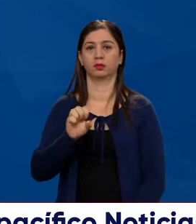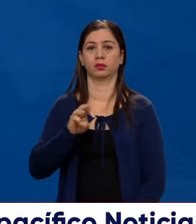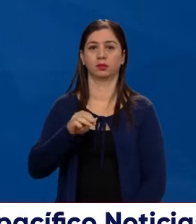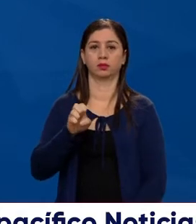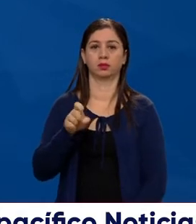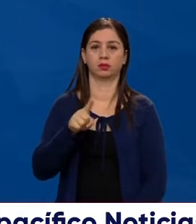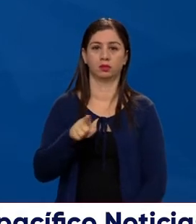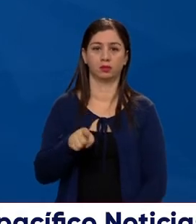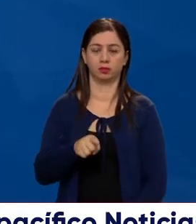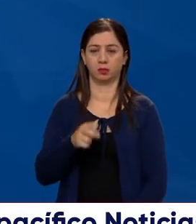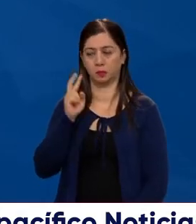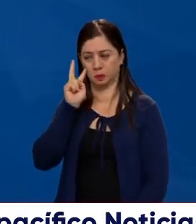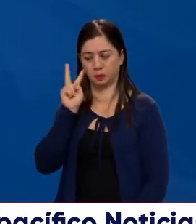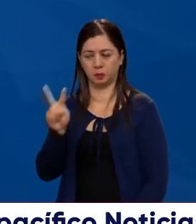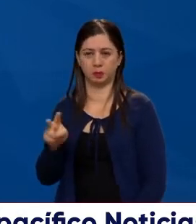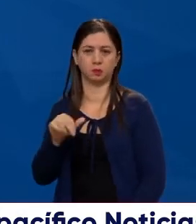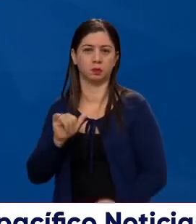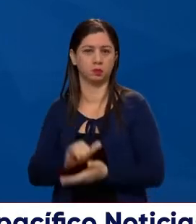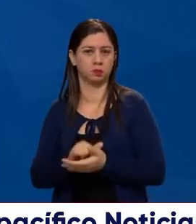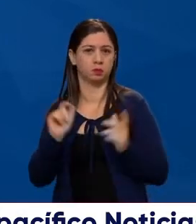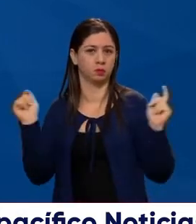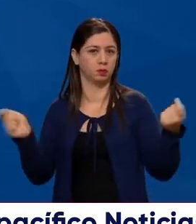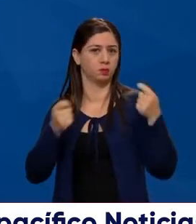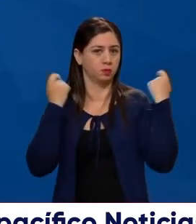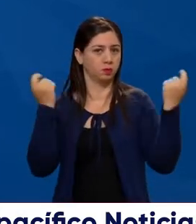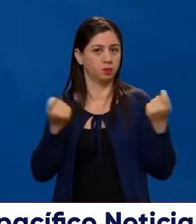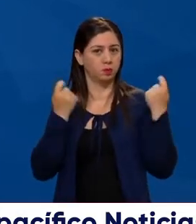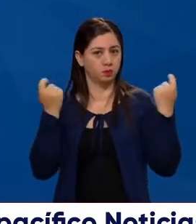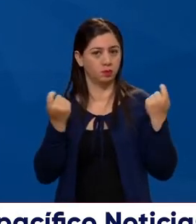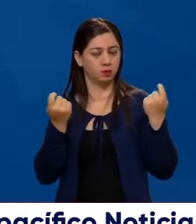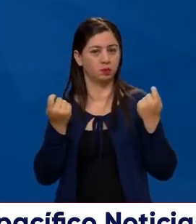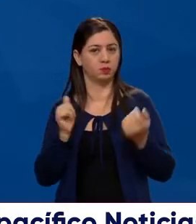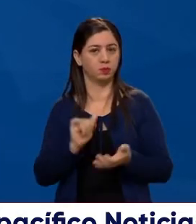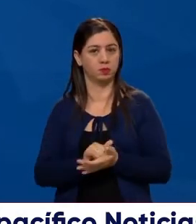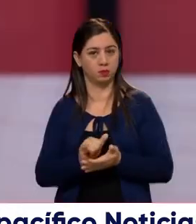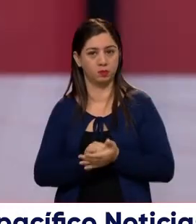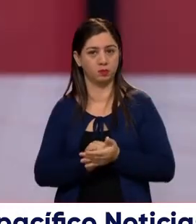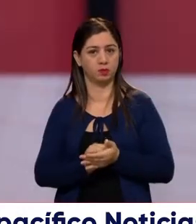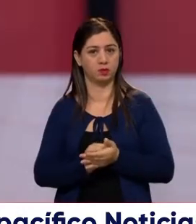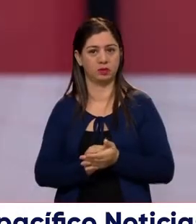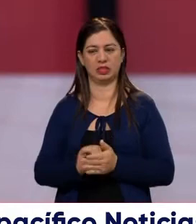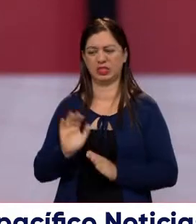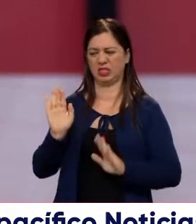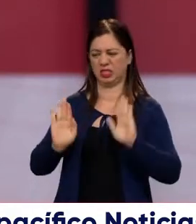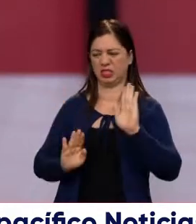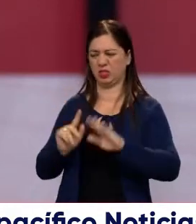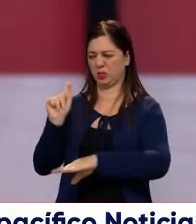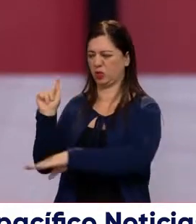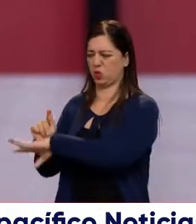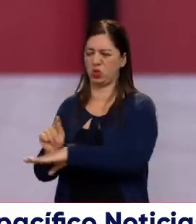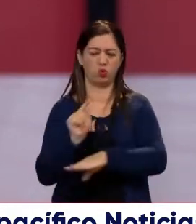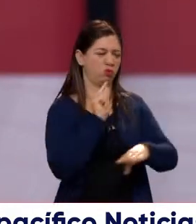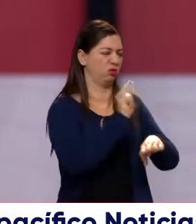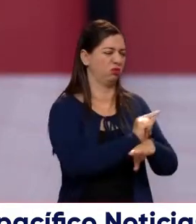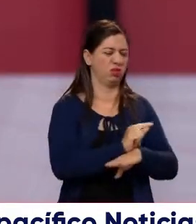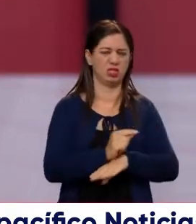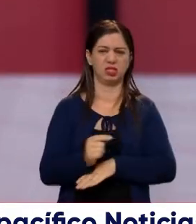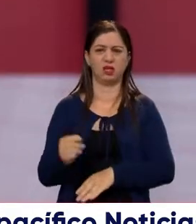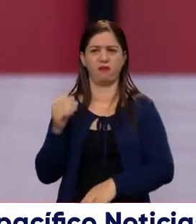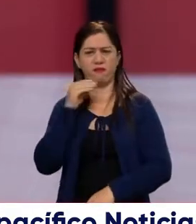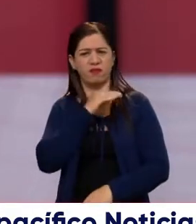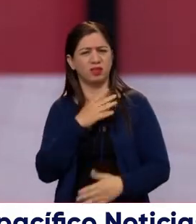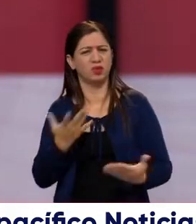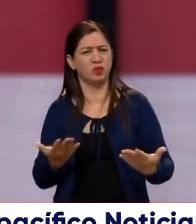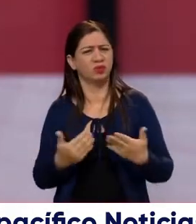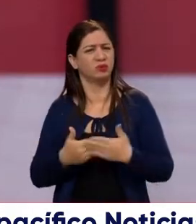hemos visto en los últimos días, en las campañas que dicen que es una campaña sucia, una guerra sucia entre las campañas, ¿eso no